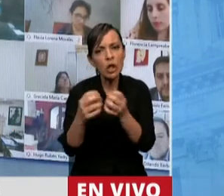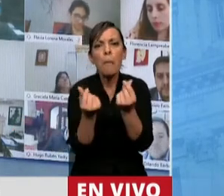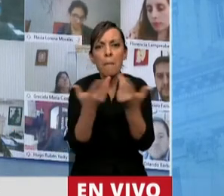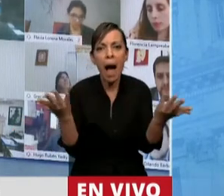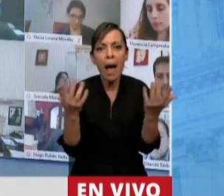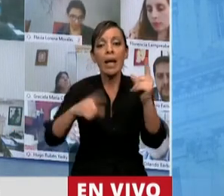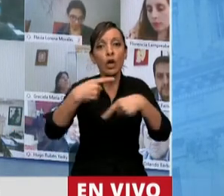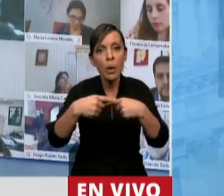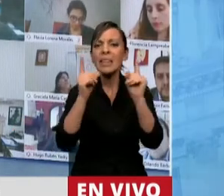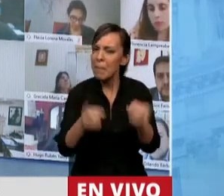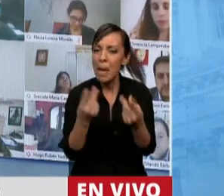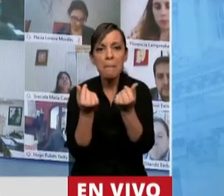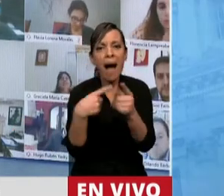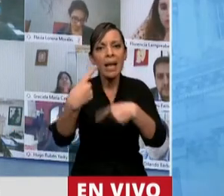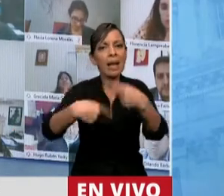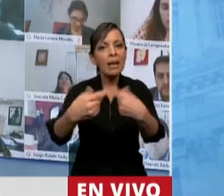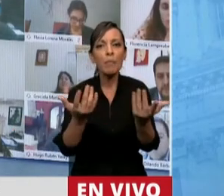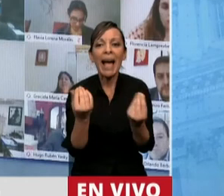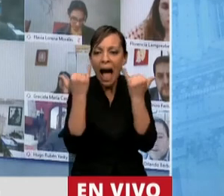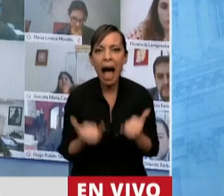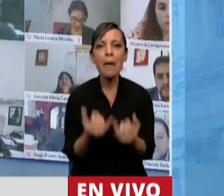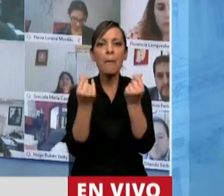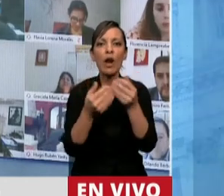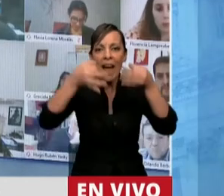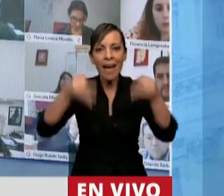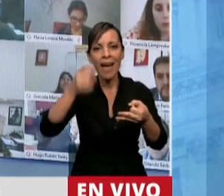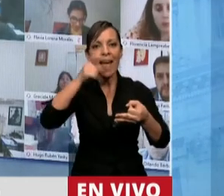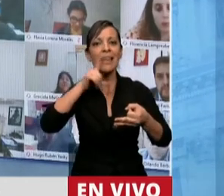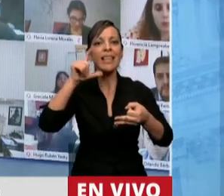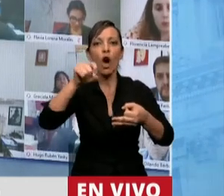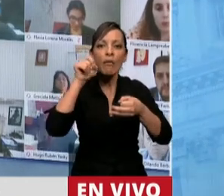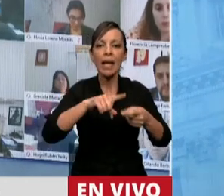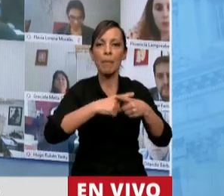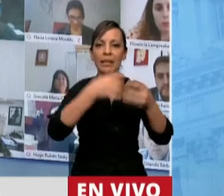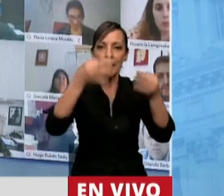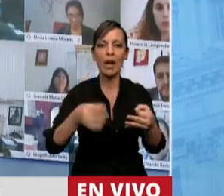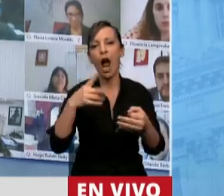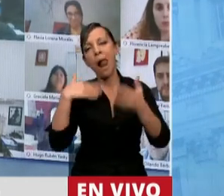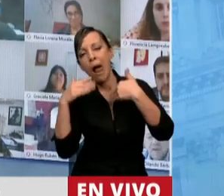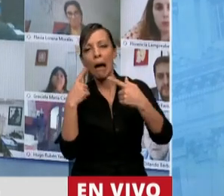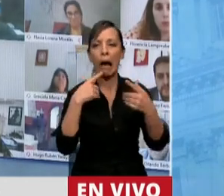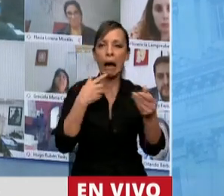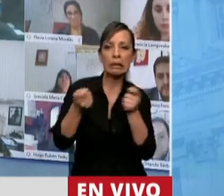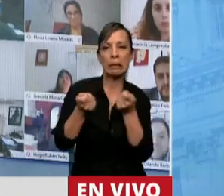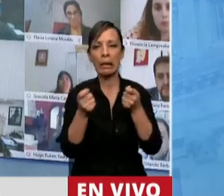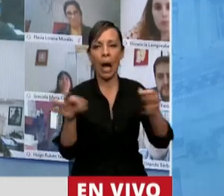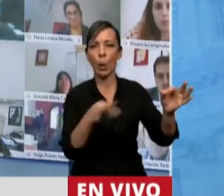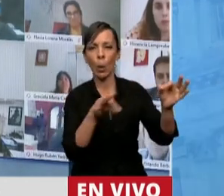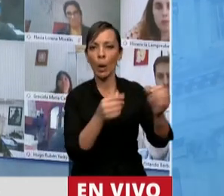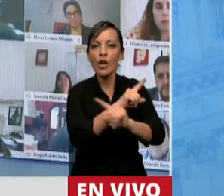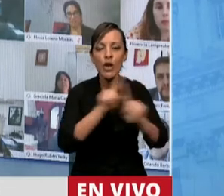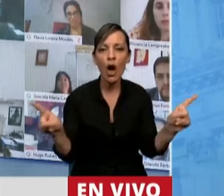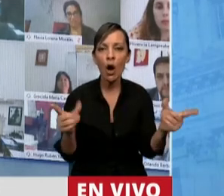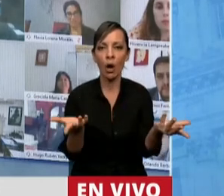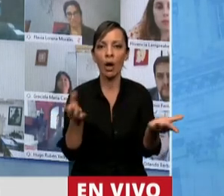que sigamos haciendo van a seguir valiendo porque tienen el valor ético de la buena política, no del verso, no de la guitarra, no de